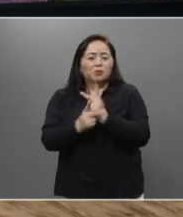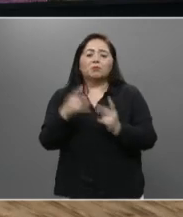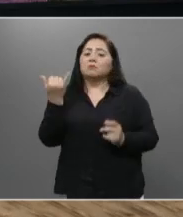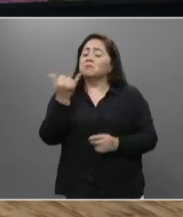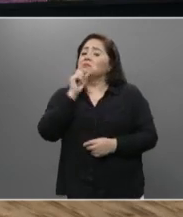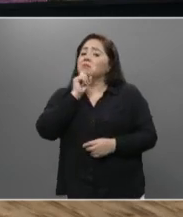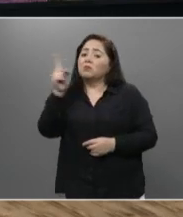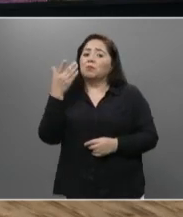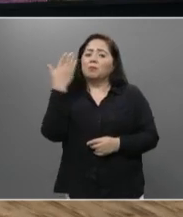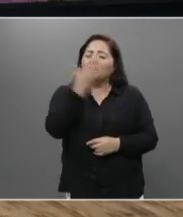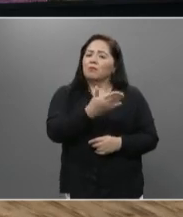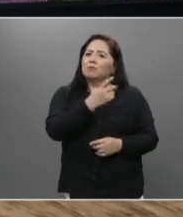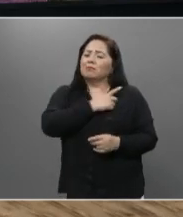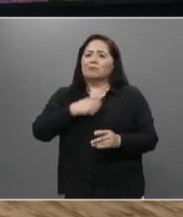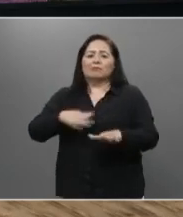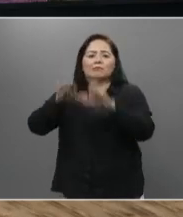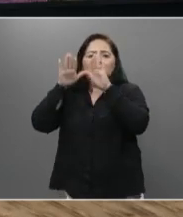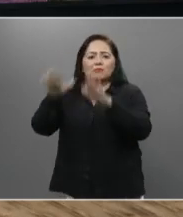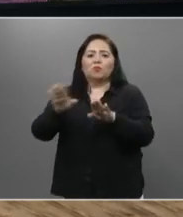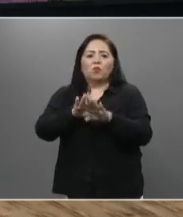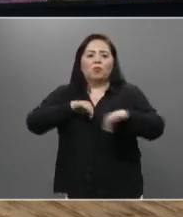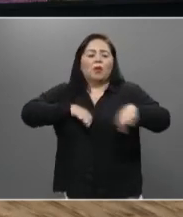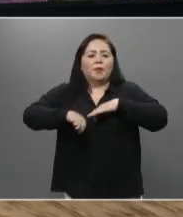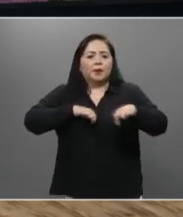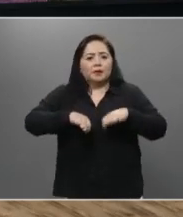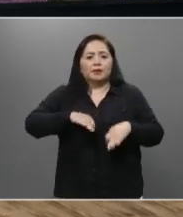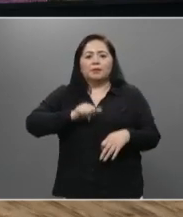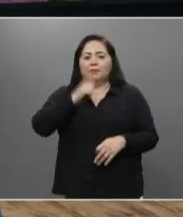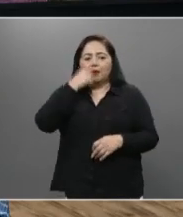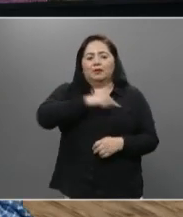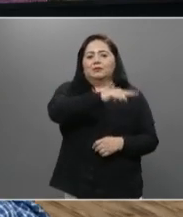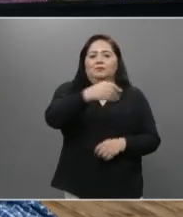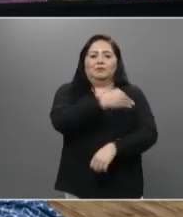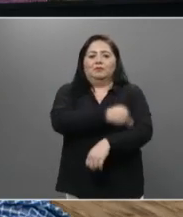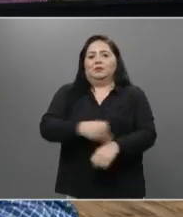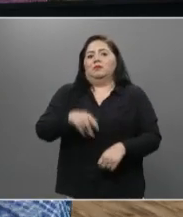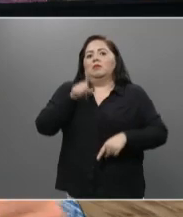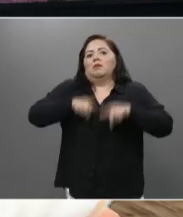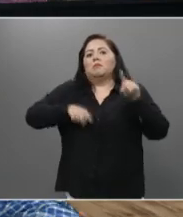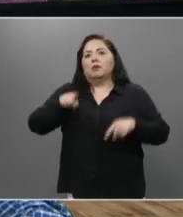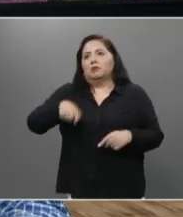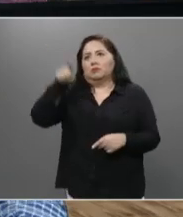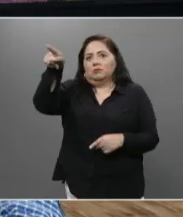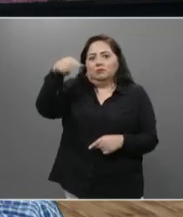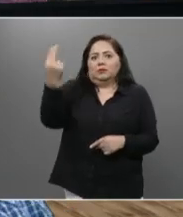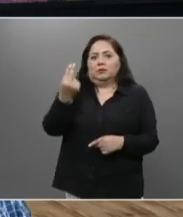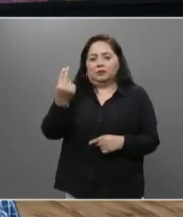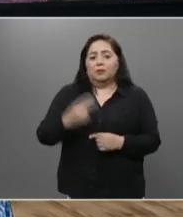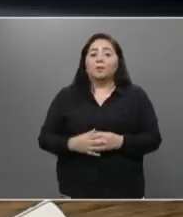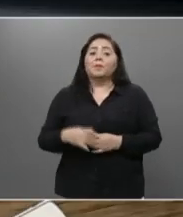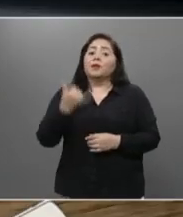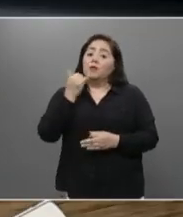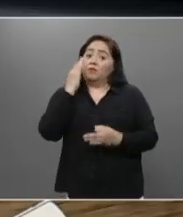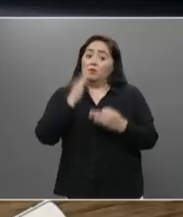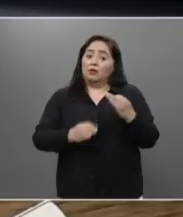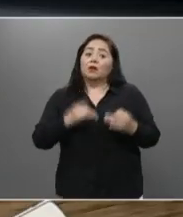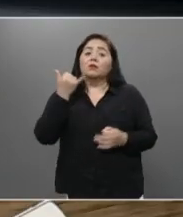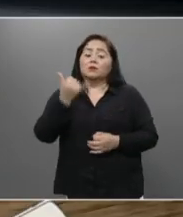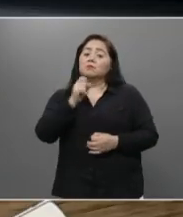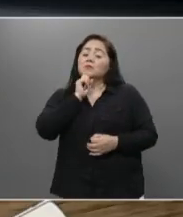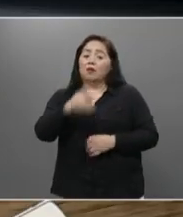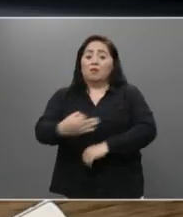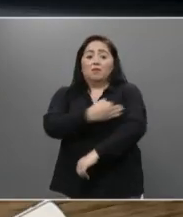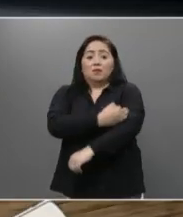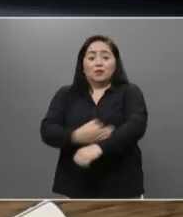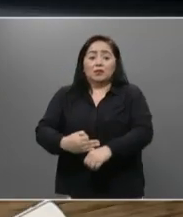También pide que se mantengan las fuentes de trabajo de las familias que dependan de ello. Finalmente, pidió a las